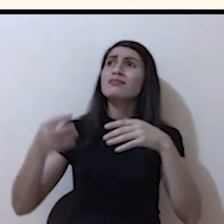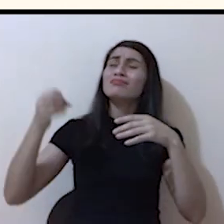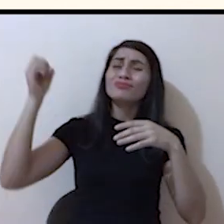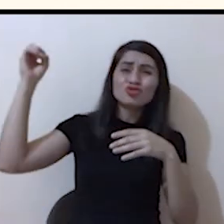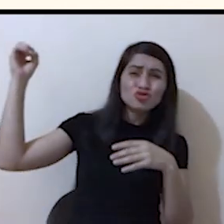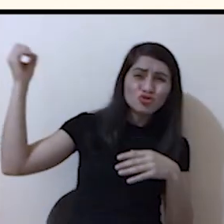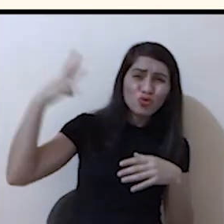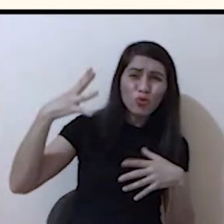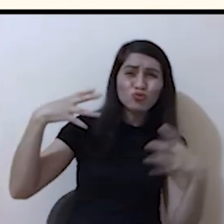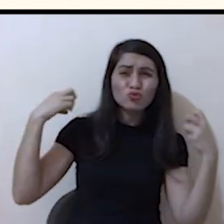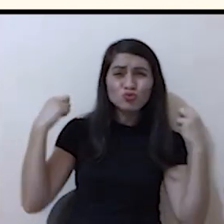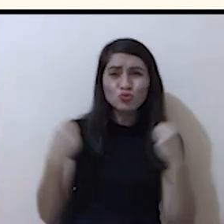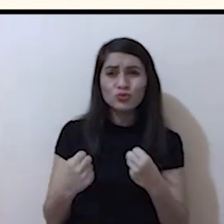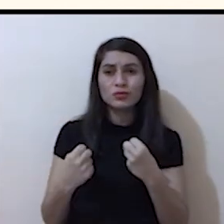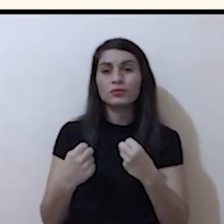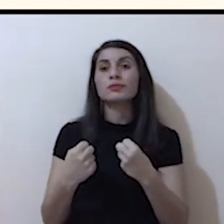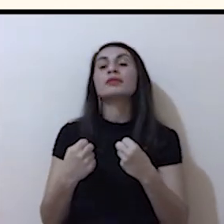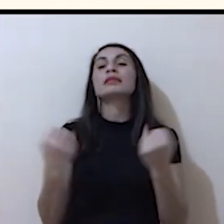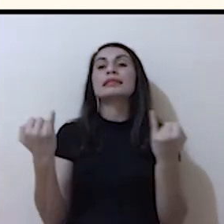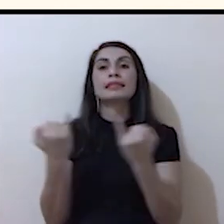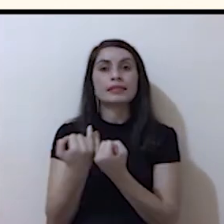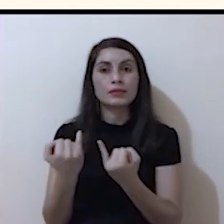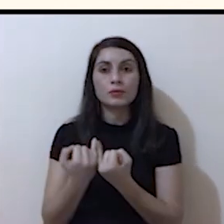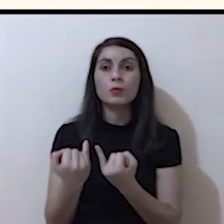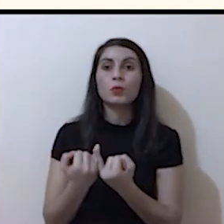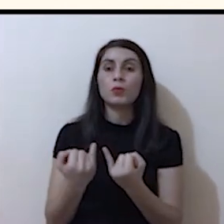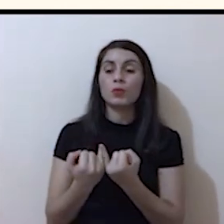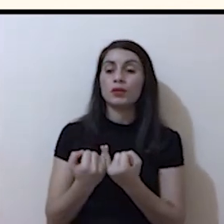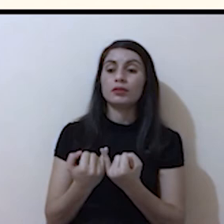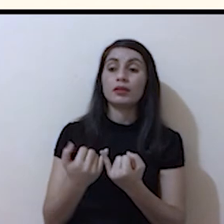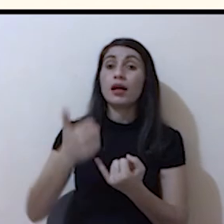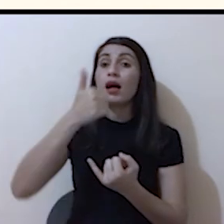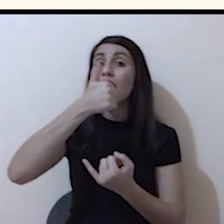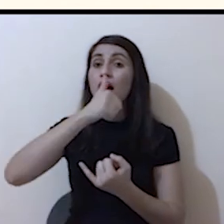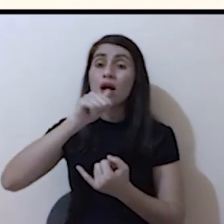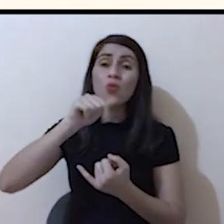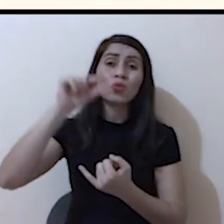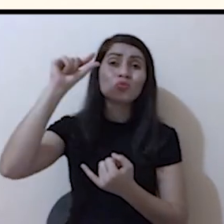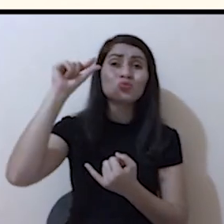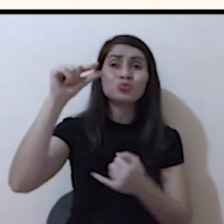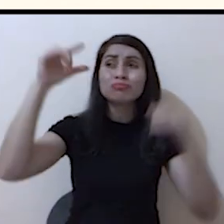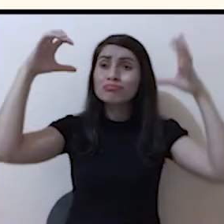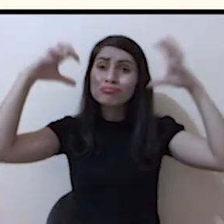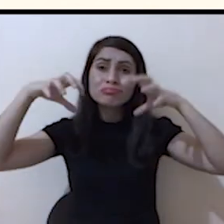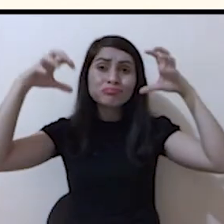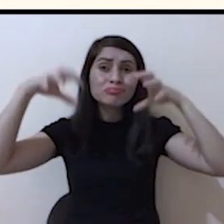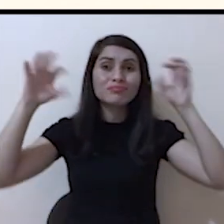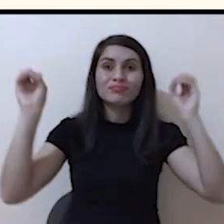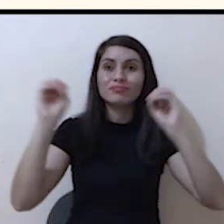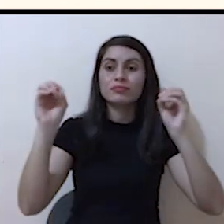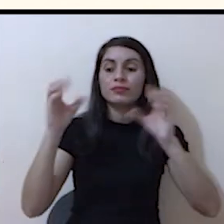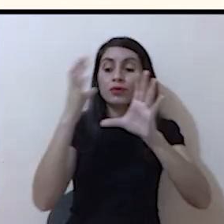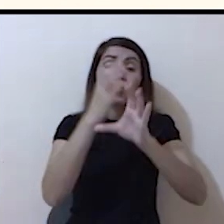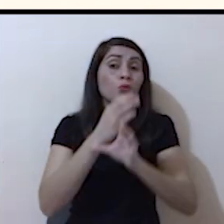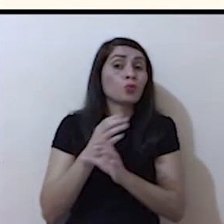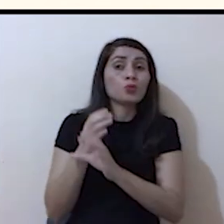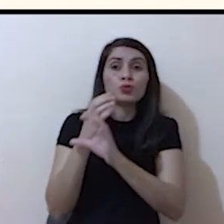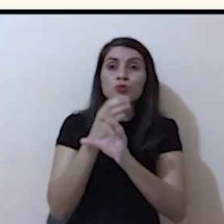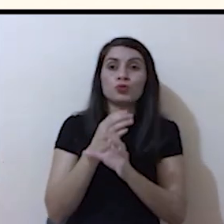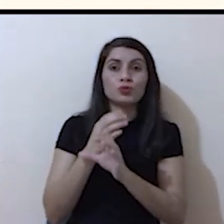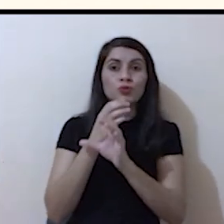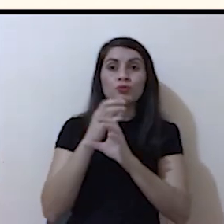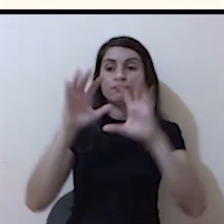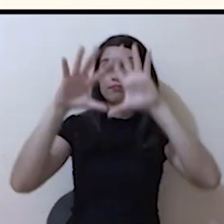ocasiones. Este ha sido producto de la actividad humana al no cuidar nuestro